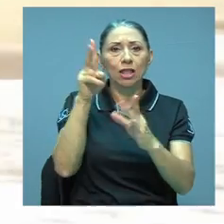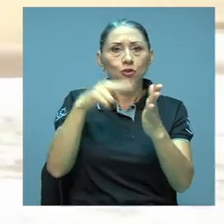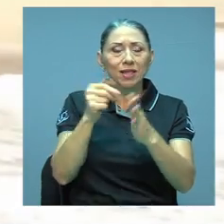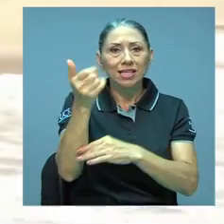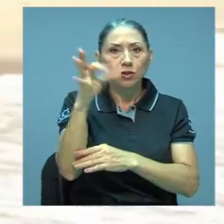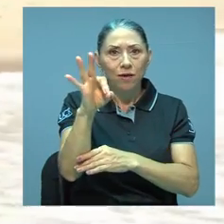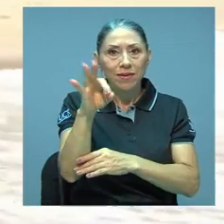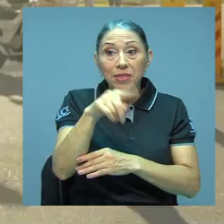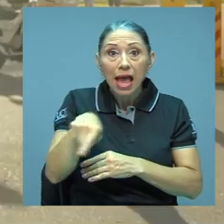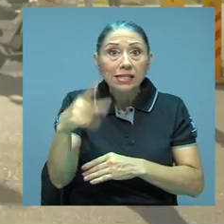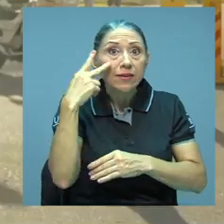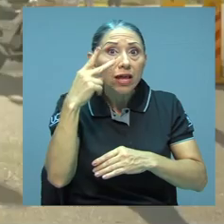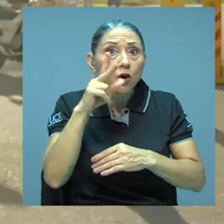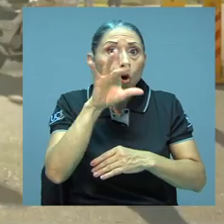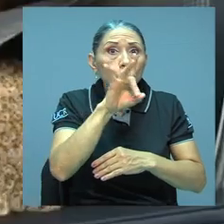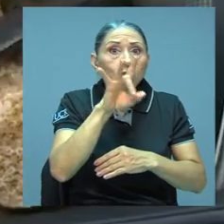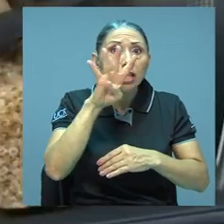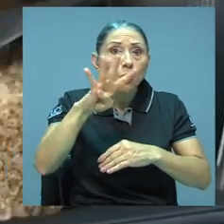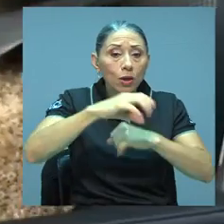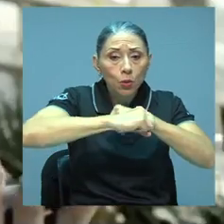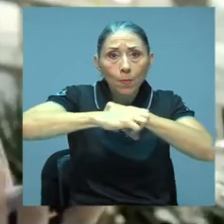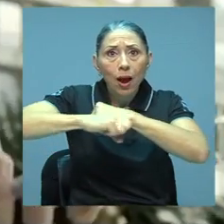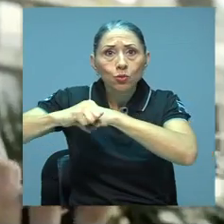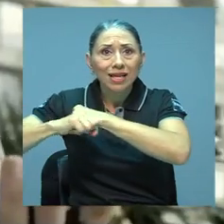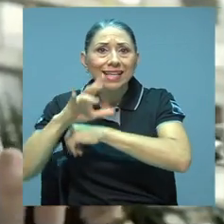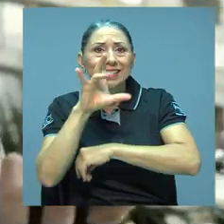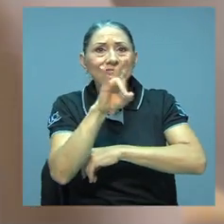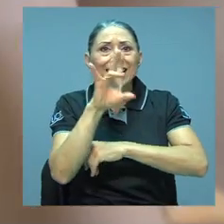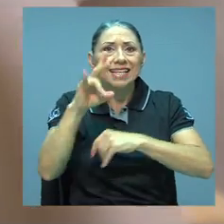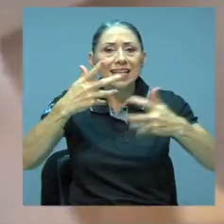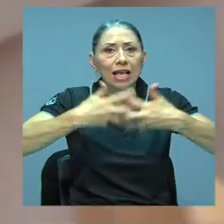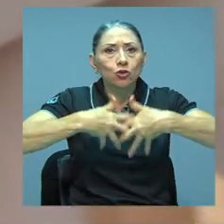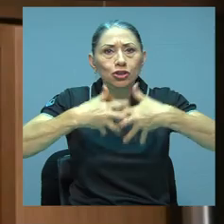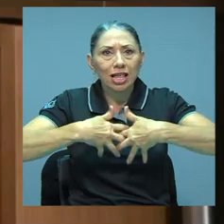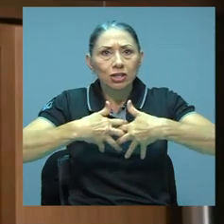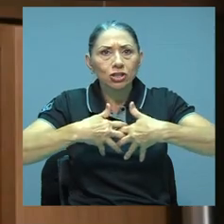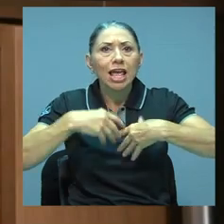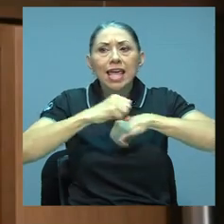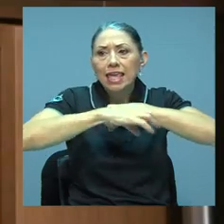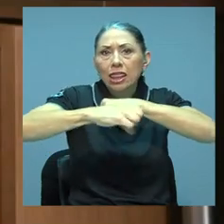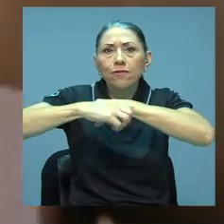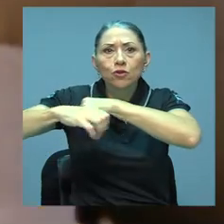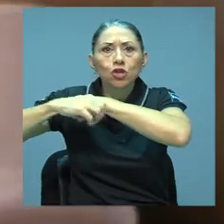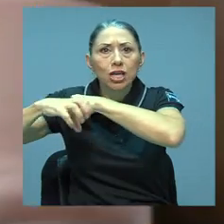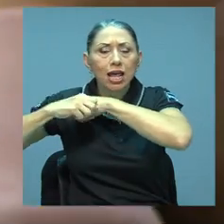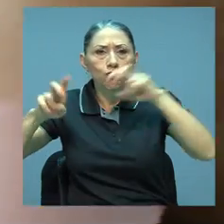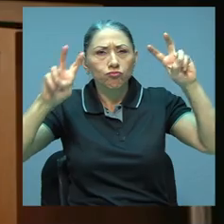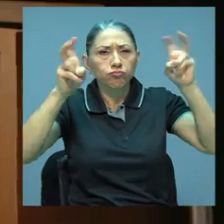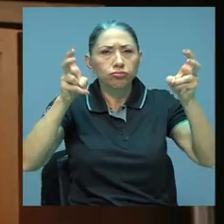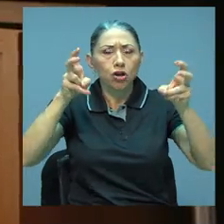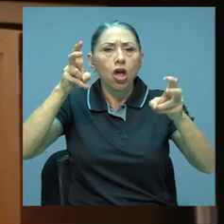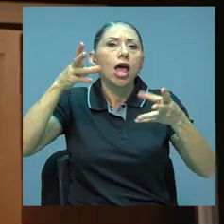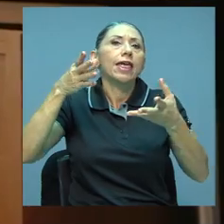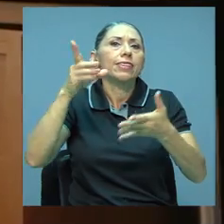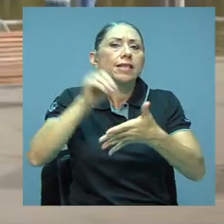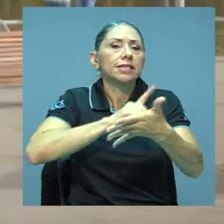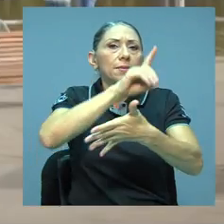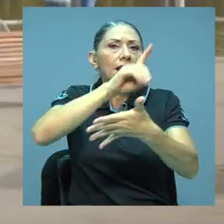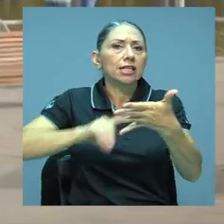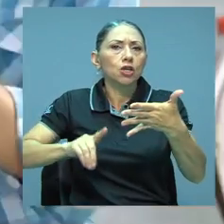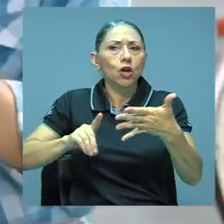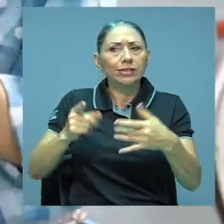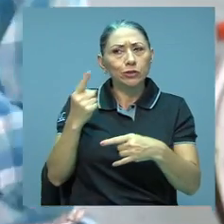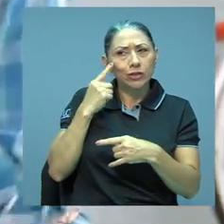84 pautas de 77 anunciantes que incurrieron en la difusión de contenidos discriminatorios de carácter sexista.